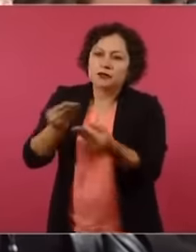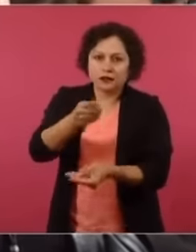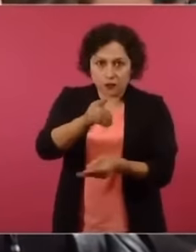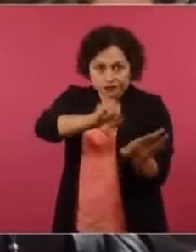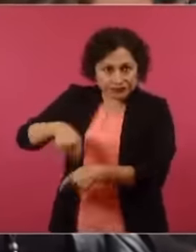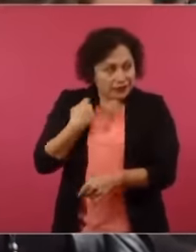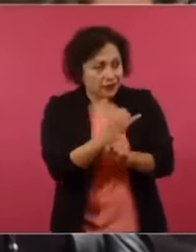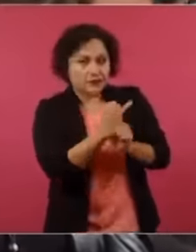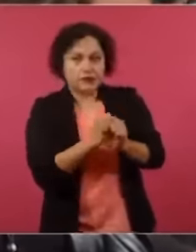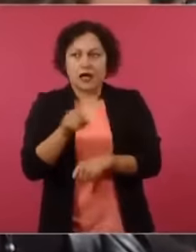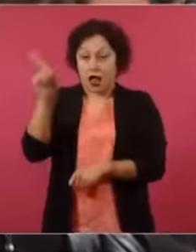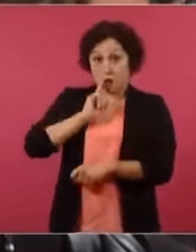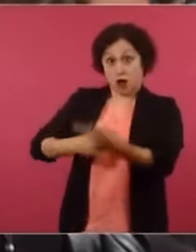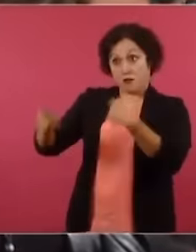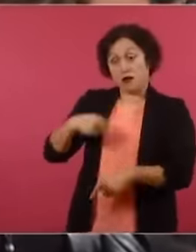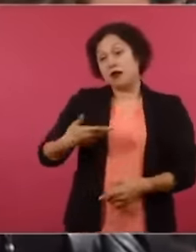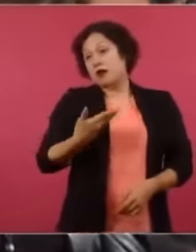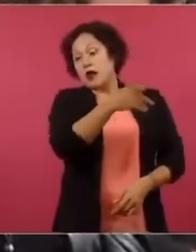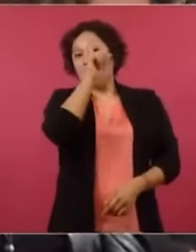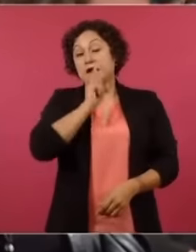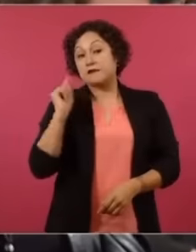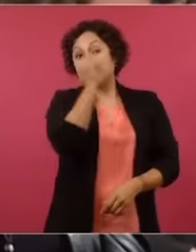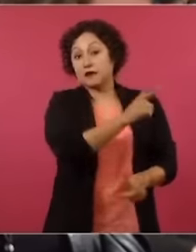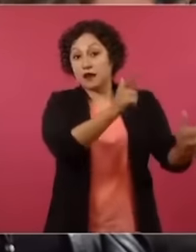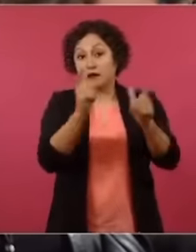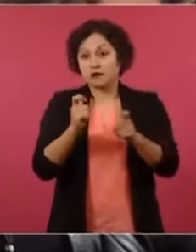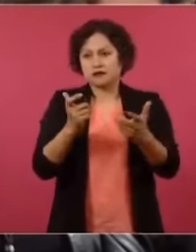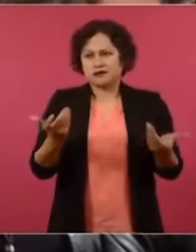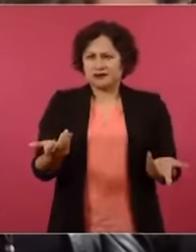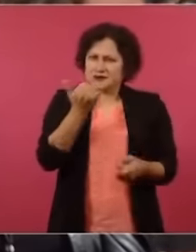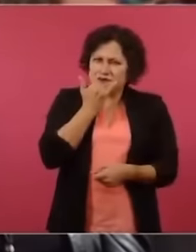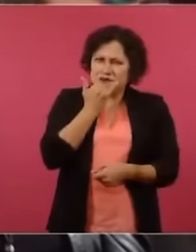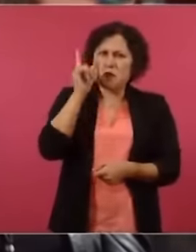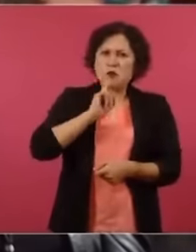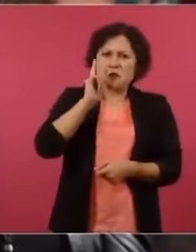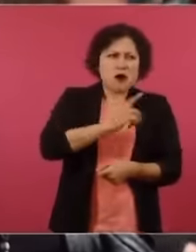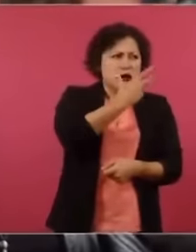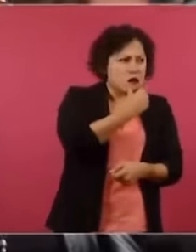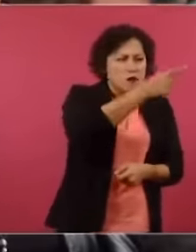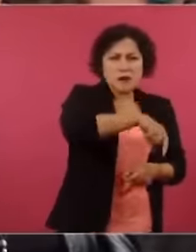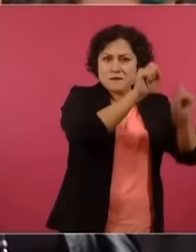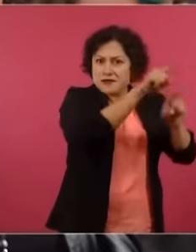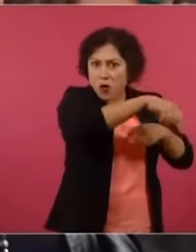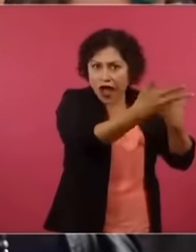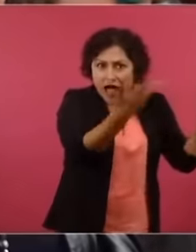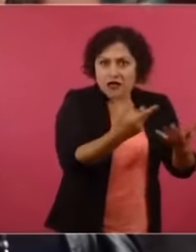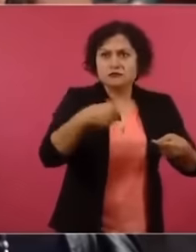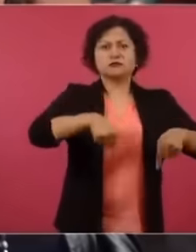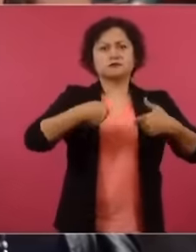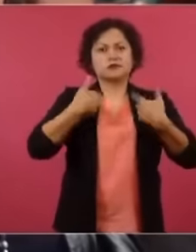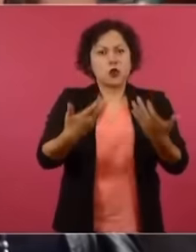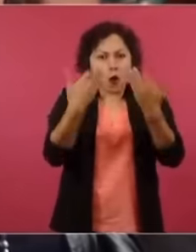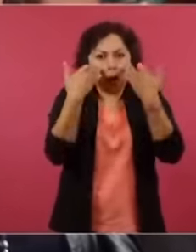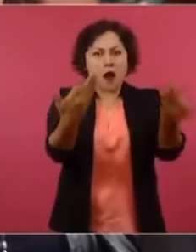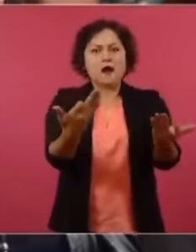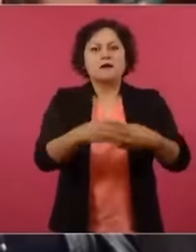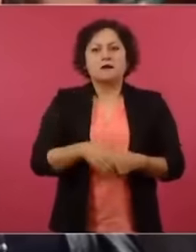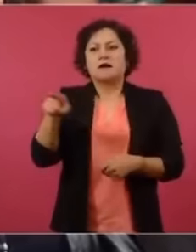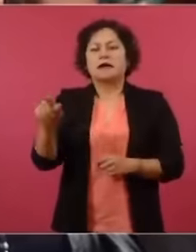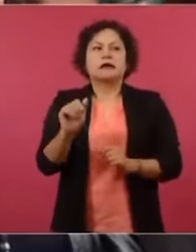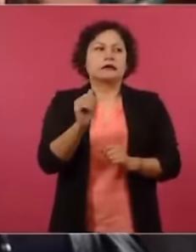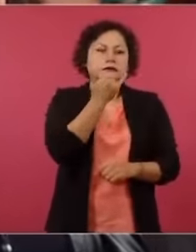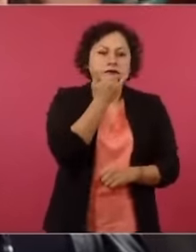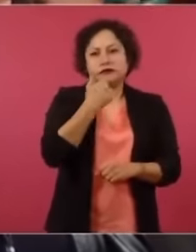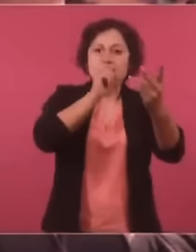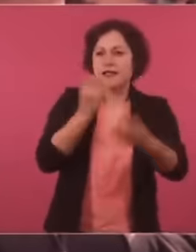Investiguen ustedes. La muchacha viene y dijo, es mentira que hubo una balacera en tal parte. Cuando la gente está diciéndolo, aquí estoy. Ya después les dije, ya nunca reconoció y nunca dijo, no es cierto, me equivoqué.